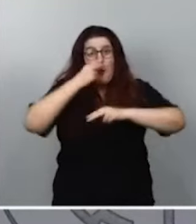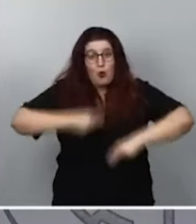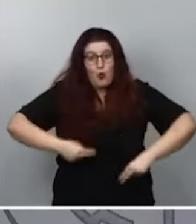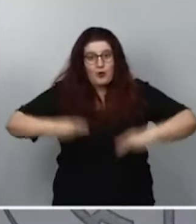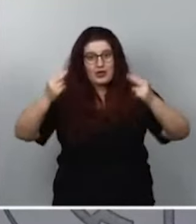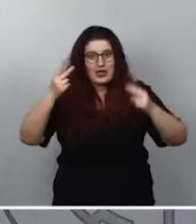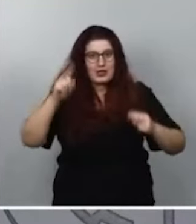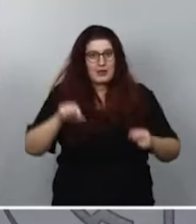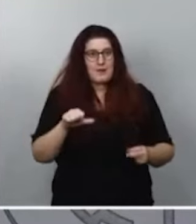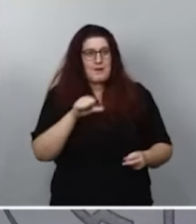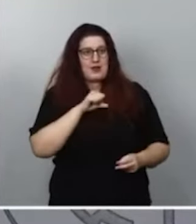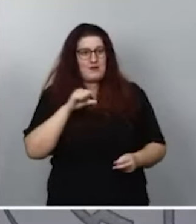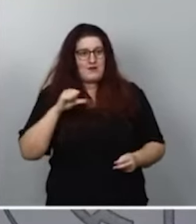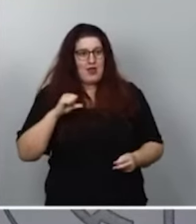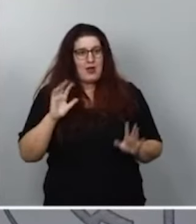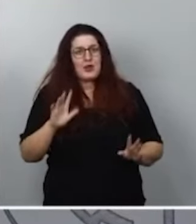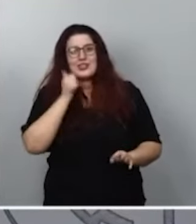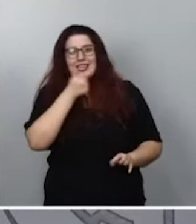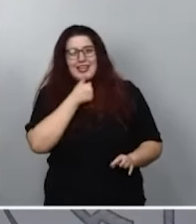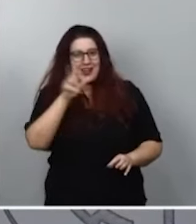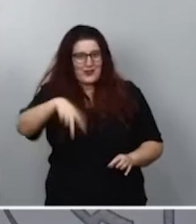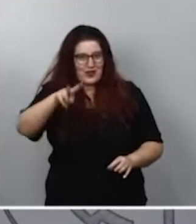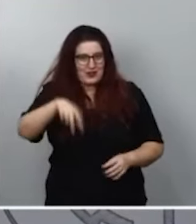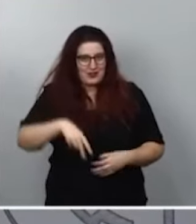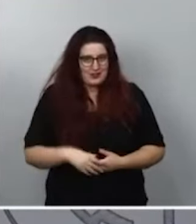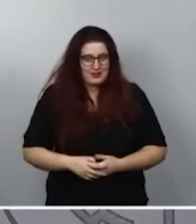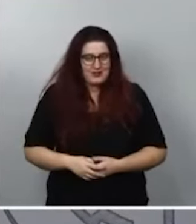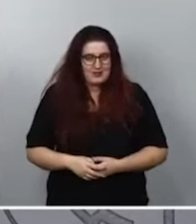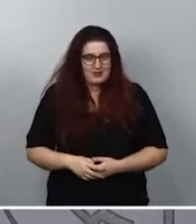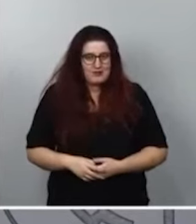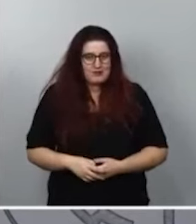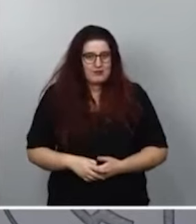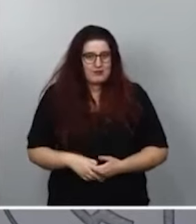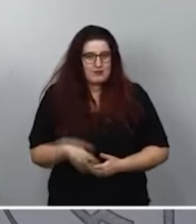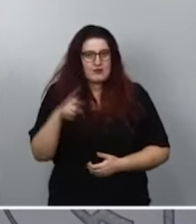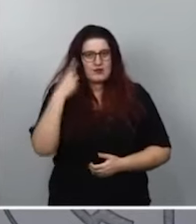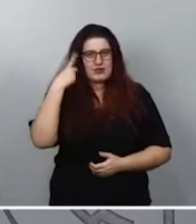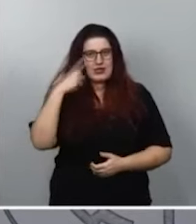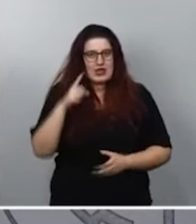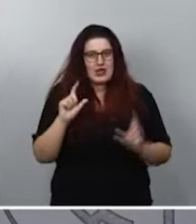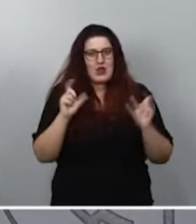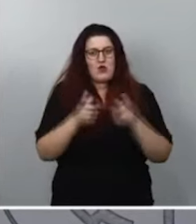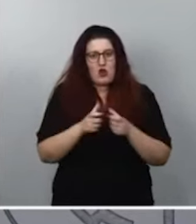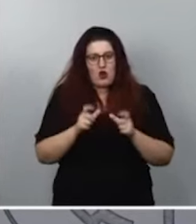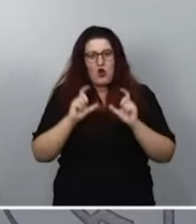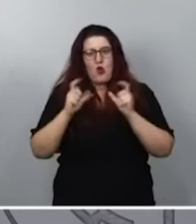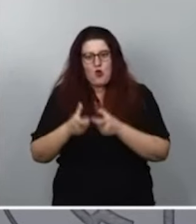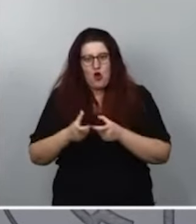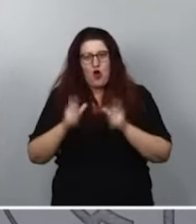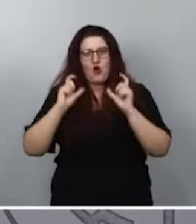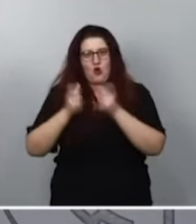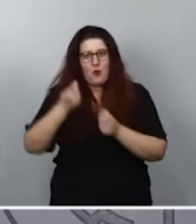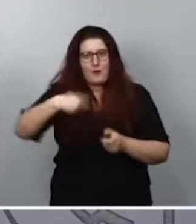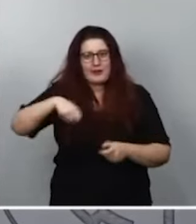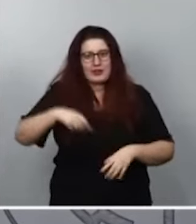y privada, pero nunca es secreta. Y evidentemente es constante las reuniones del presidente del Gobierno